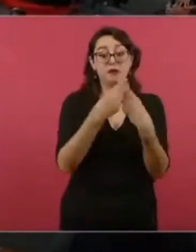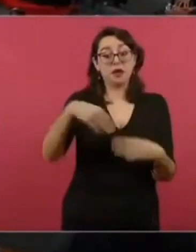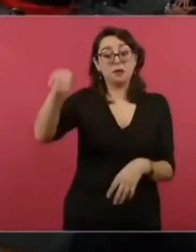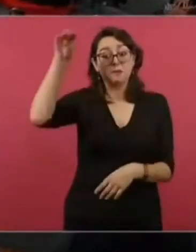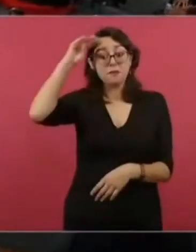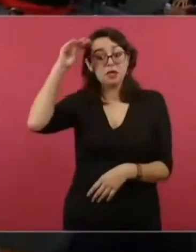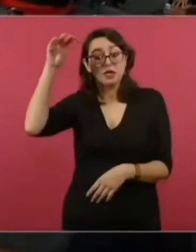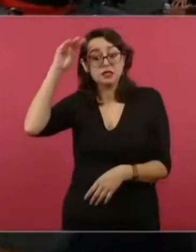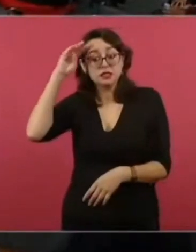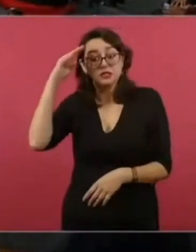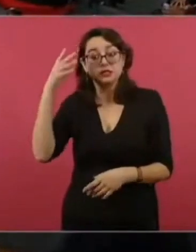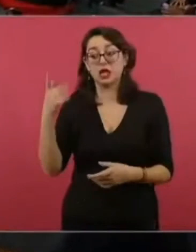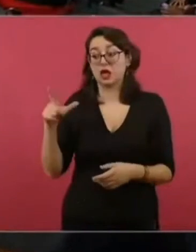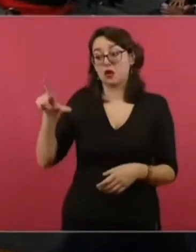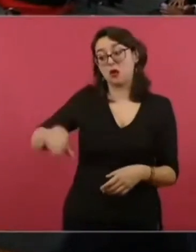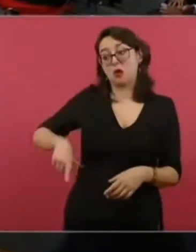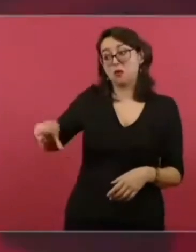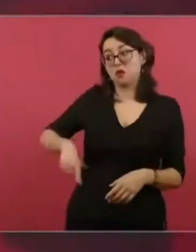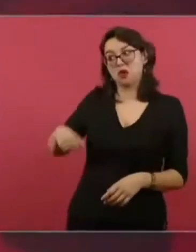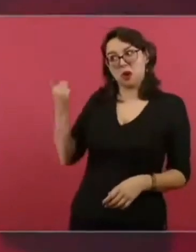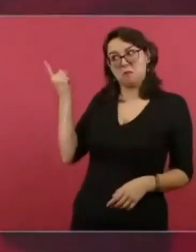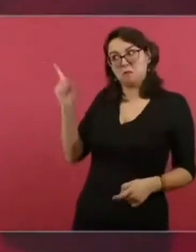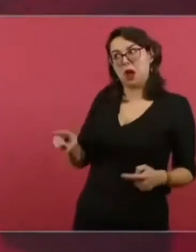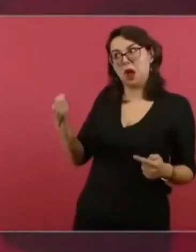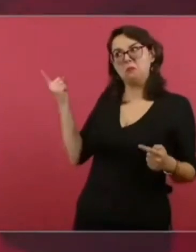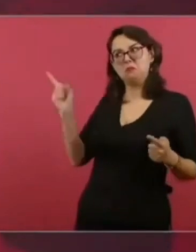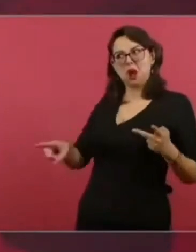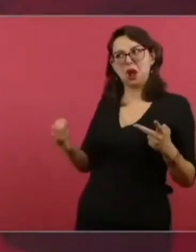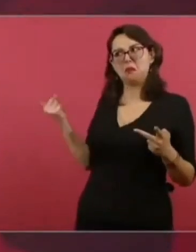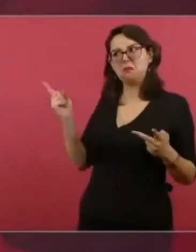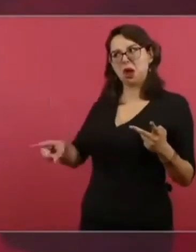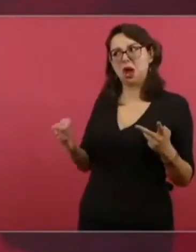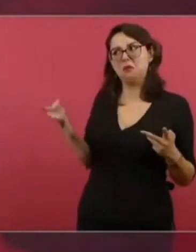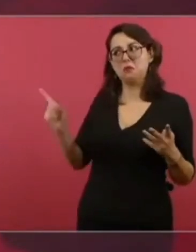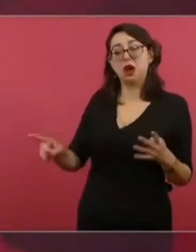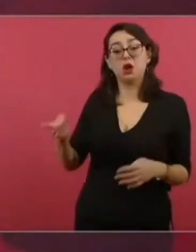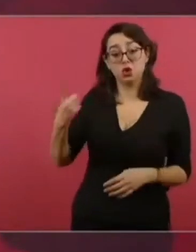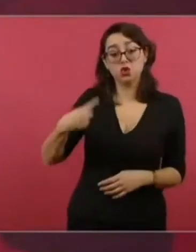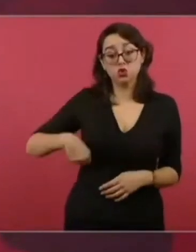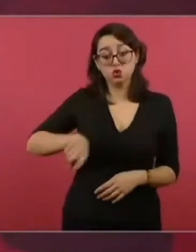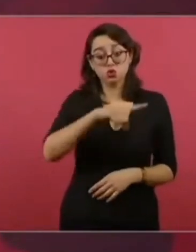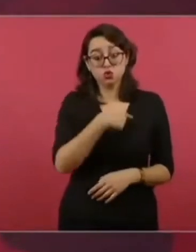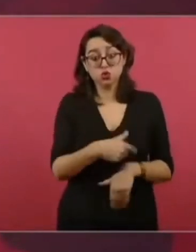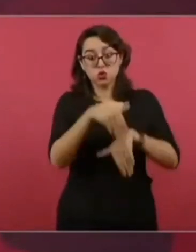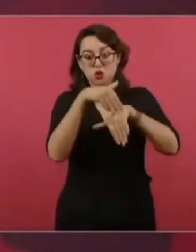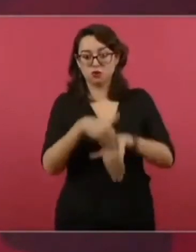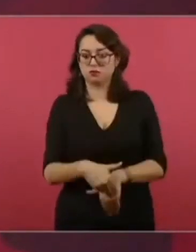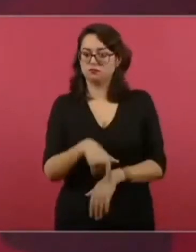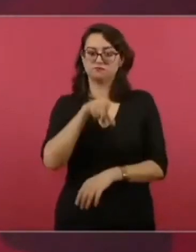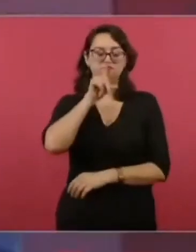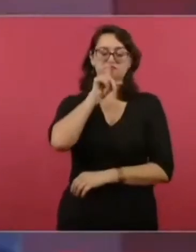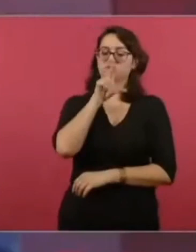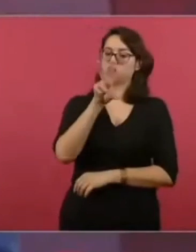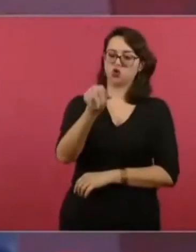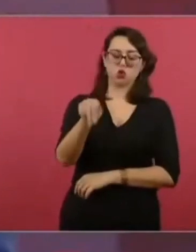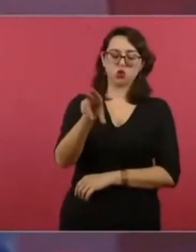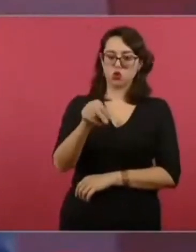Y que no estén pensando también que somos represores,